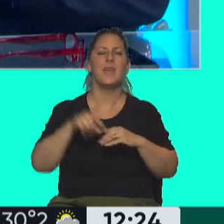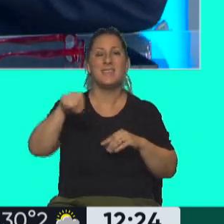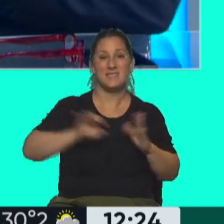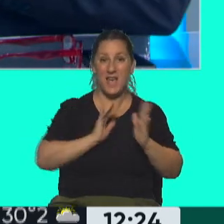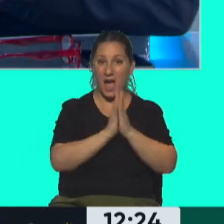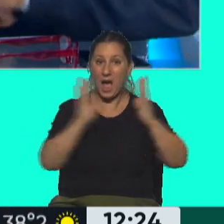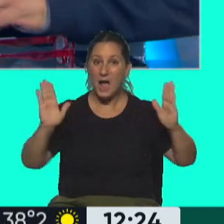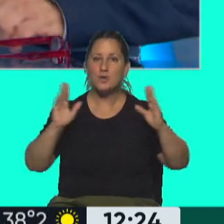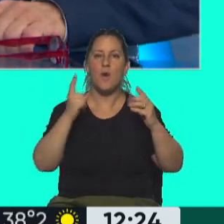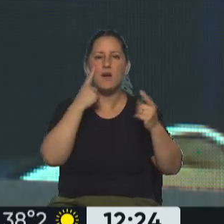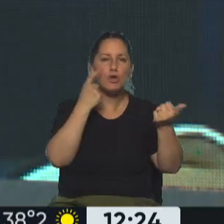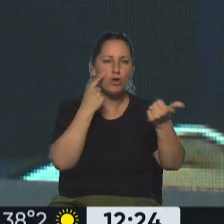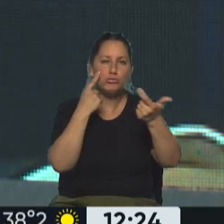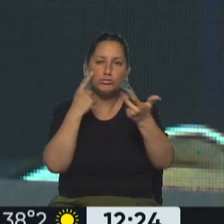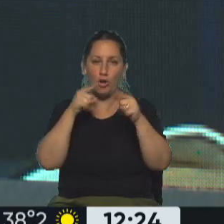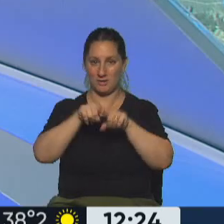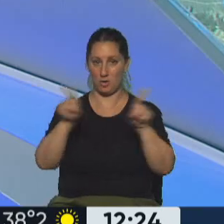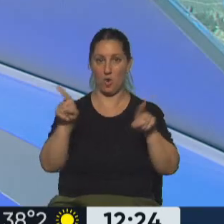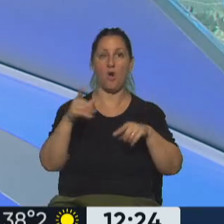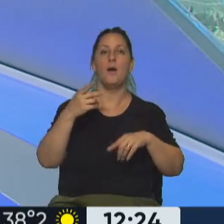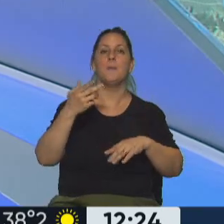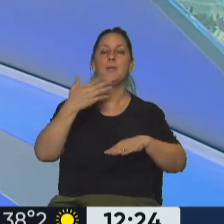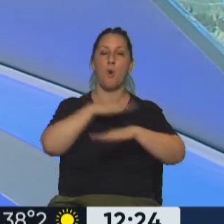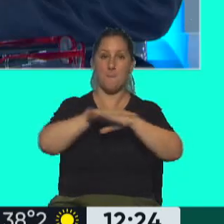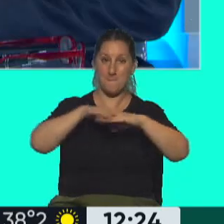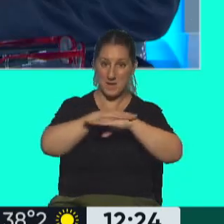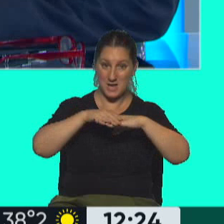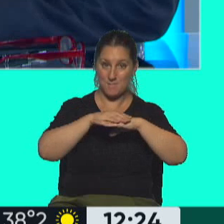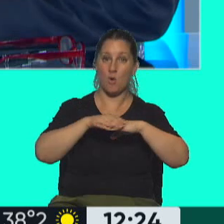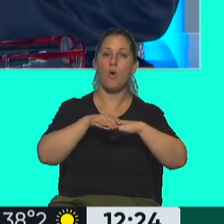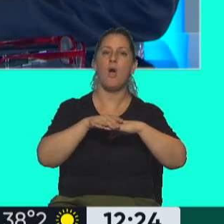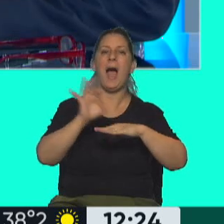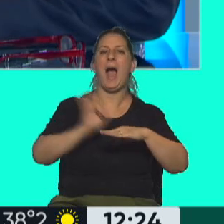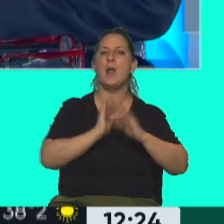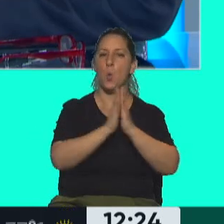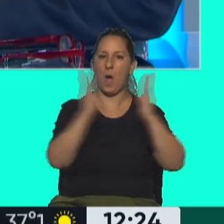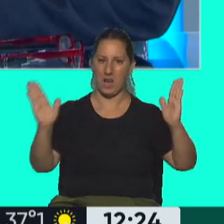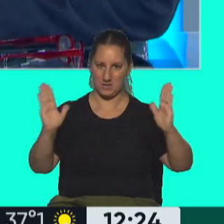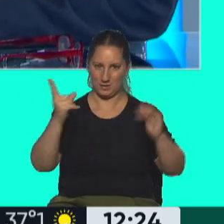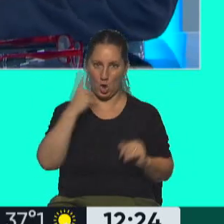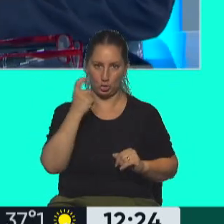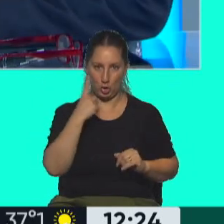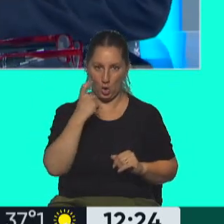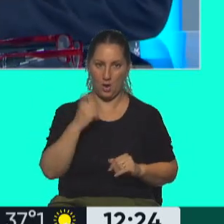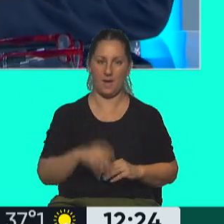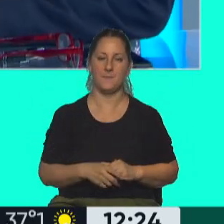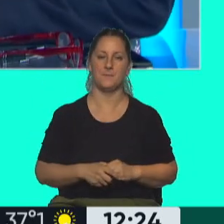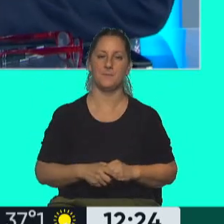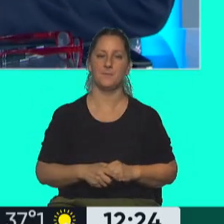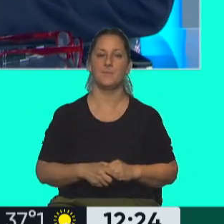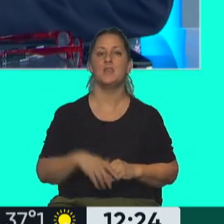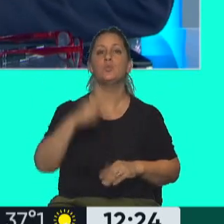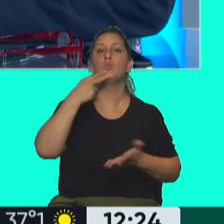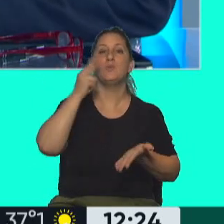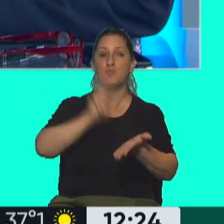este año, no. Claro, eso no, porque el mínimo no imponente se ajusta tradicionalmente anualmente. Claro. De hecho, es un impuesto